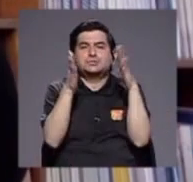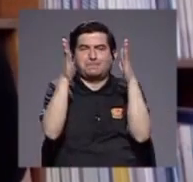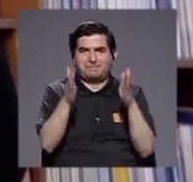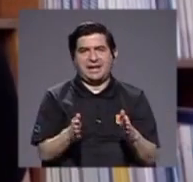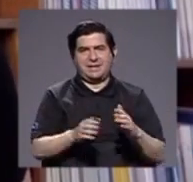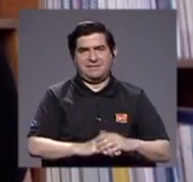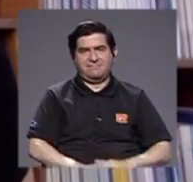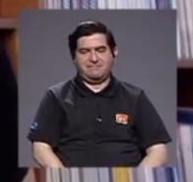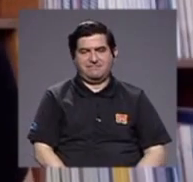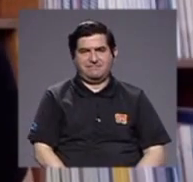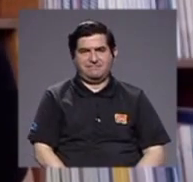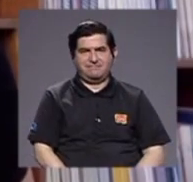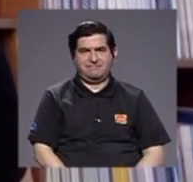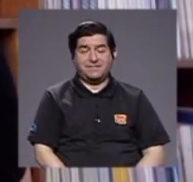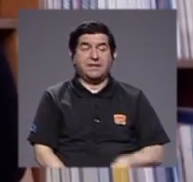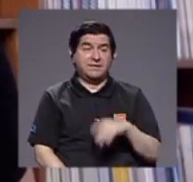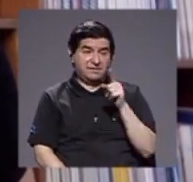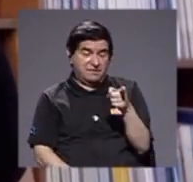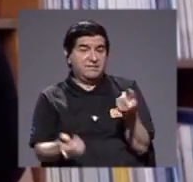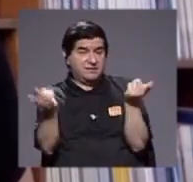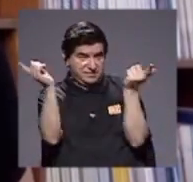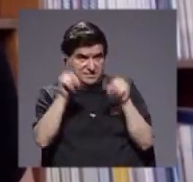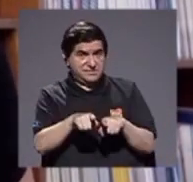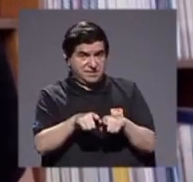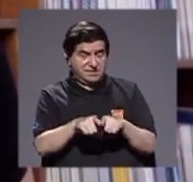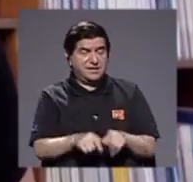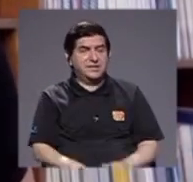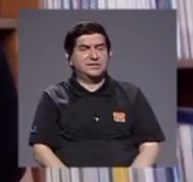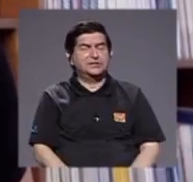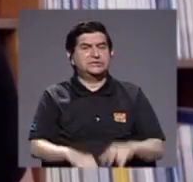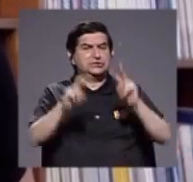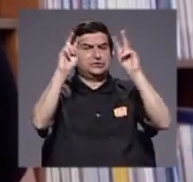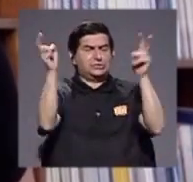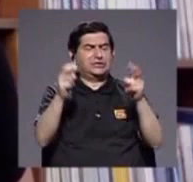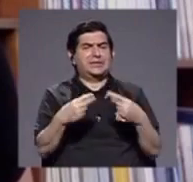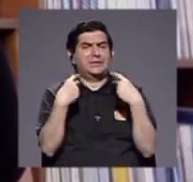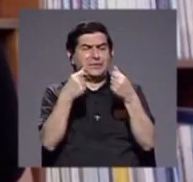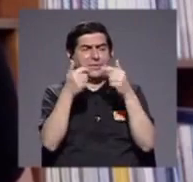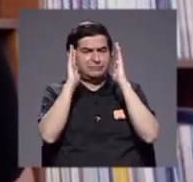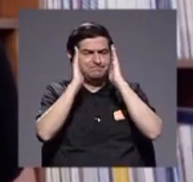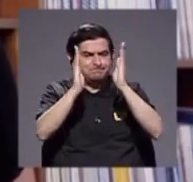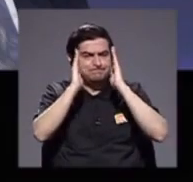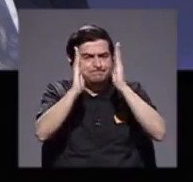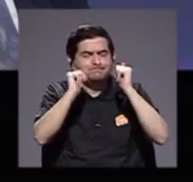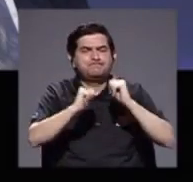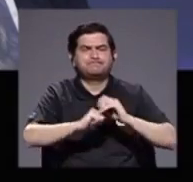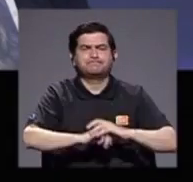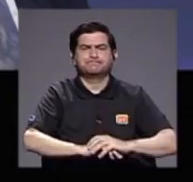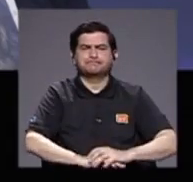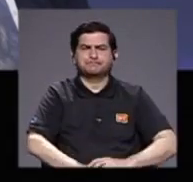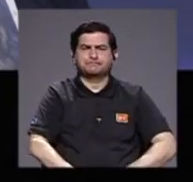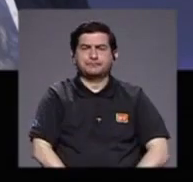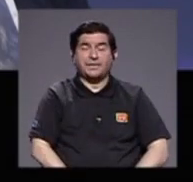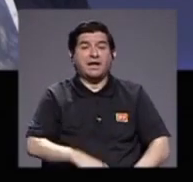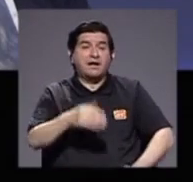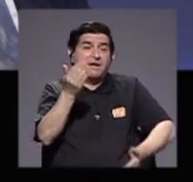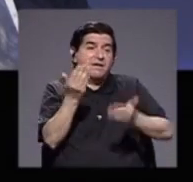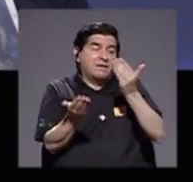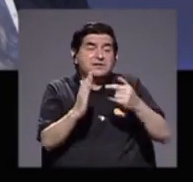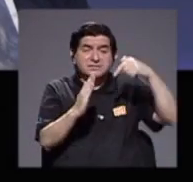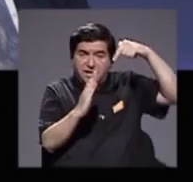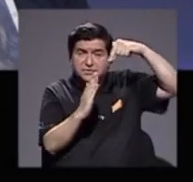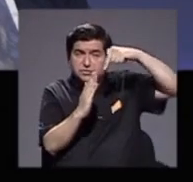y ahí sí que tenemos un tema urgente que atender, ¿verdad? Tal vez podemos